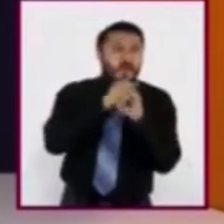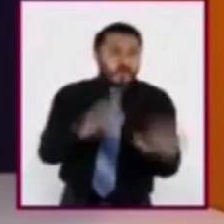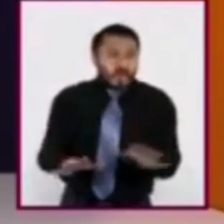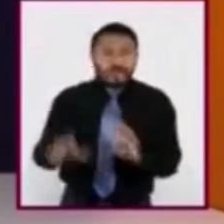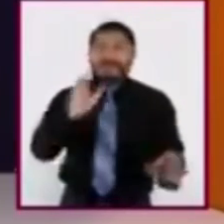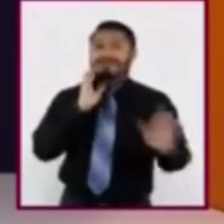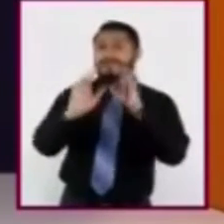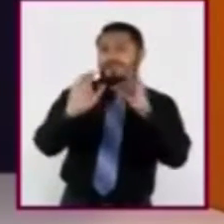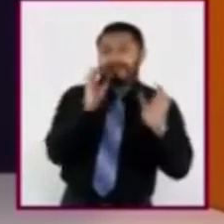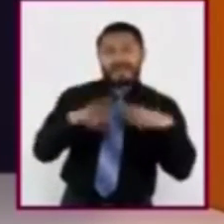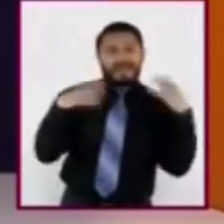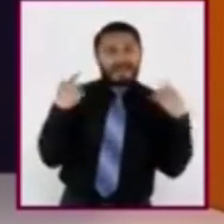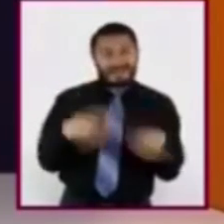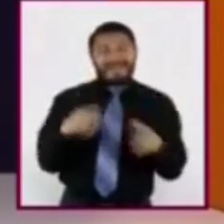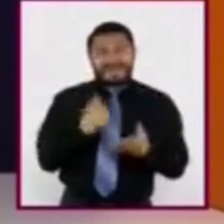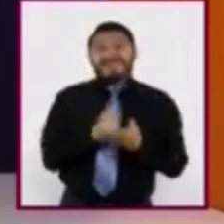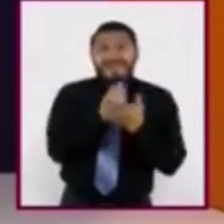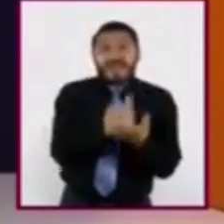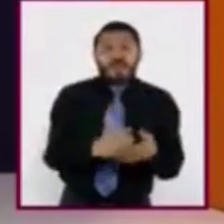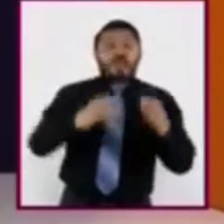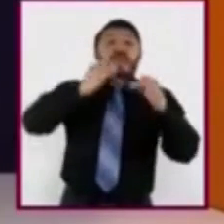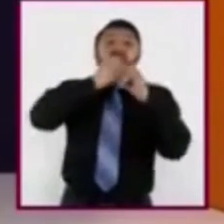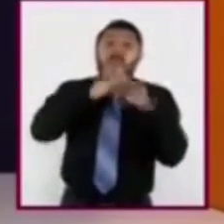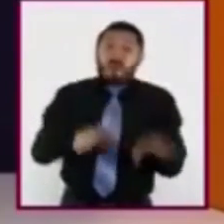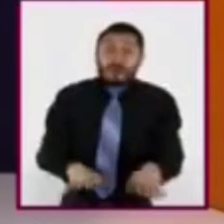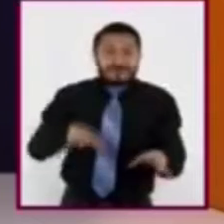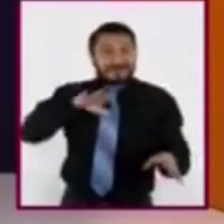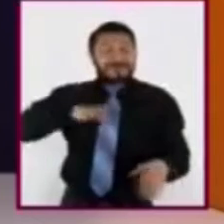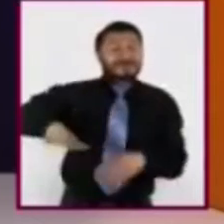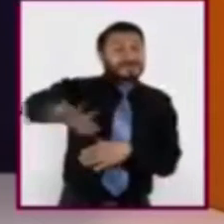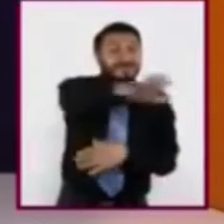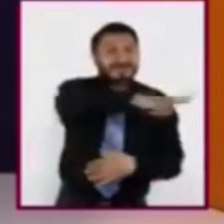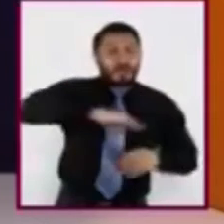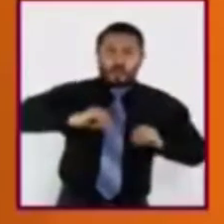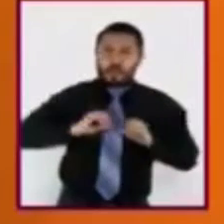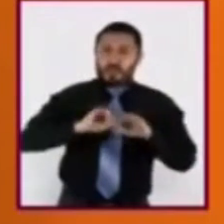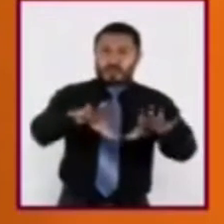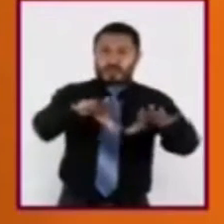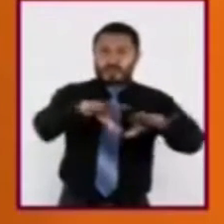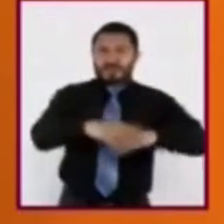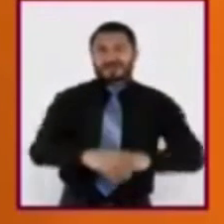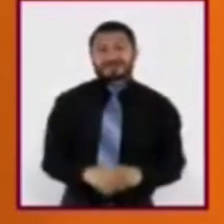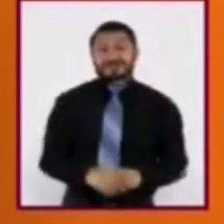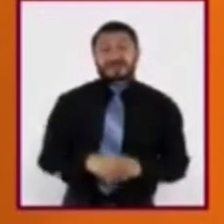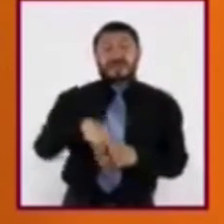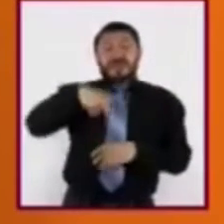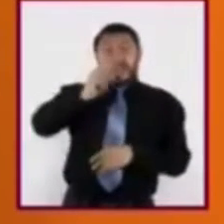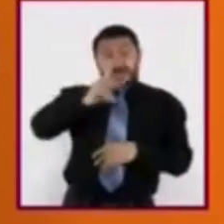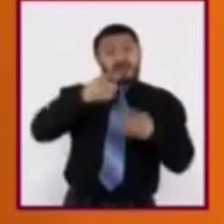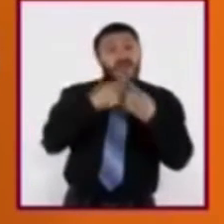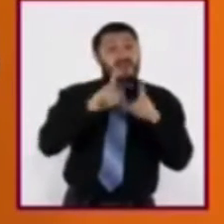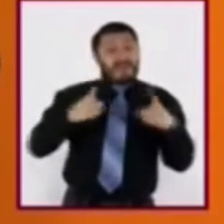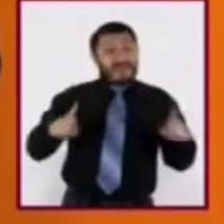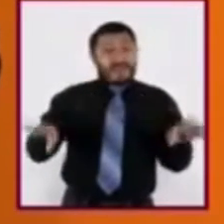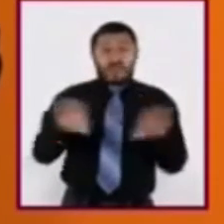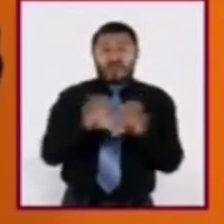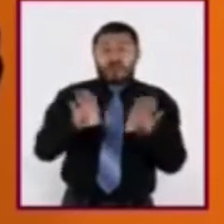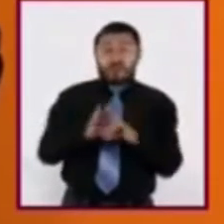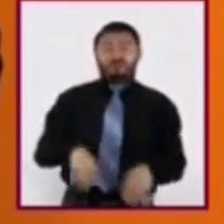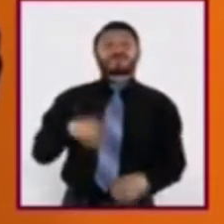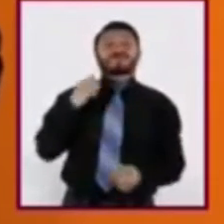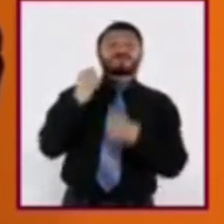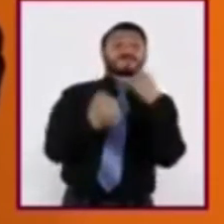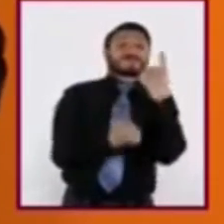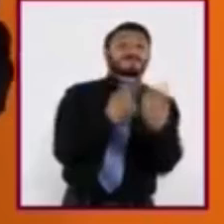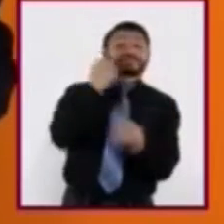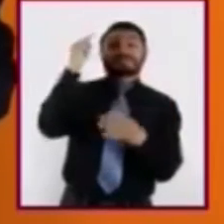comunicarnos ha permitido que la información esté al alcance de todos. Pero este desarrollo conlleva ciertas implicaciones